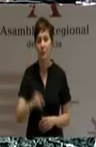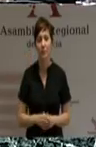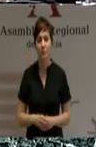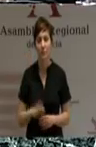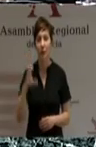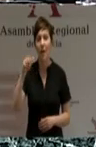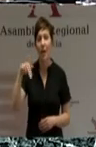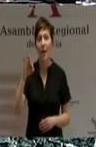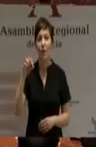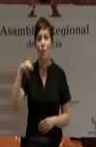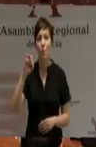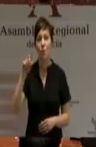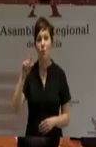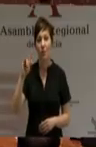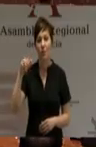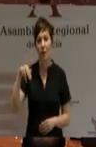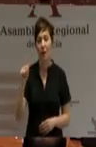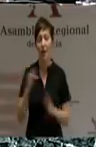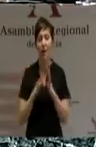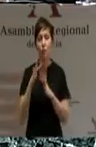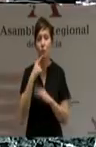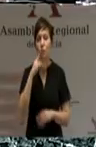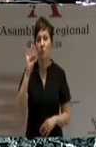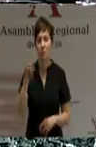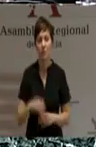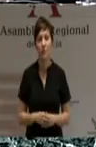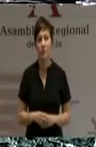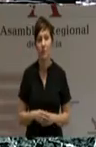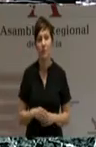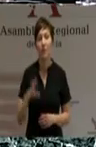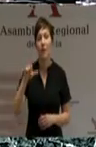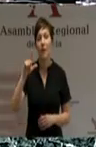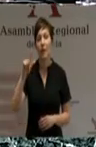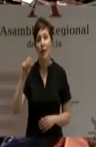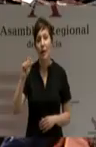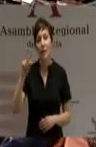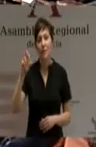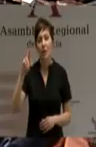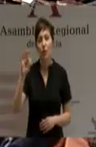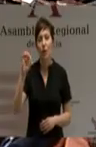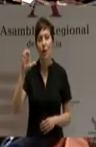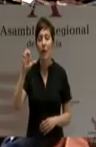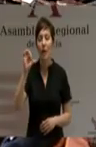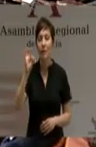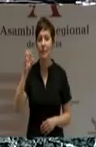Cano Molina Jesús. Sí. Clavero Mira Ester. No.